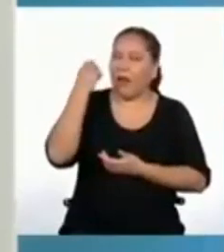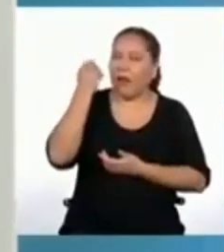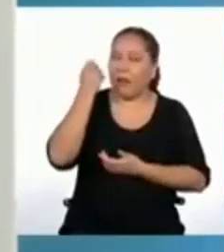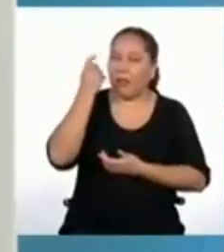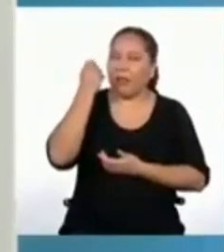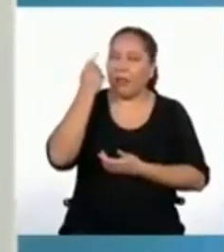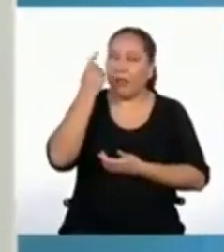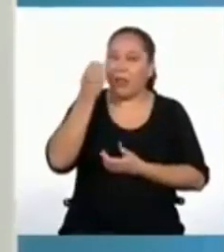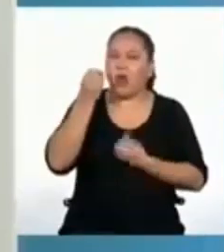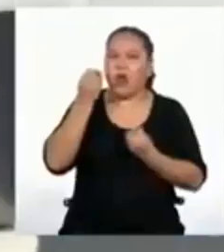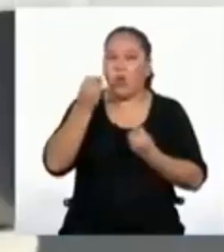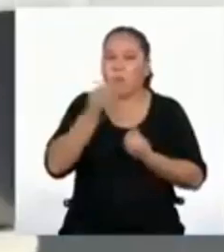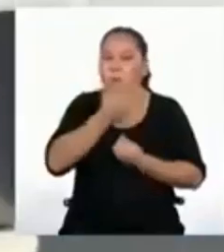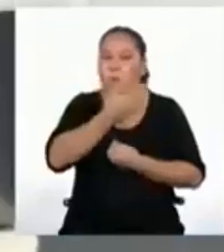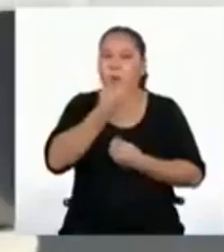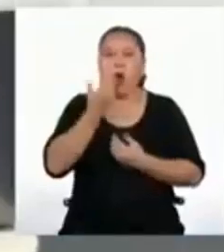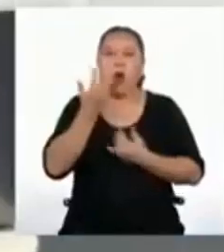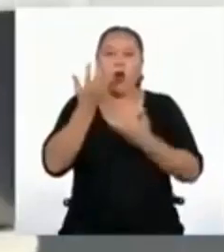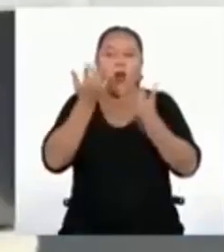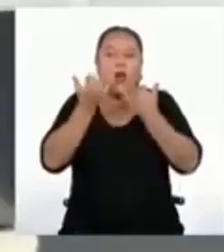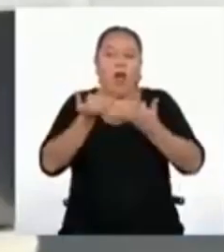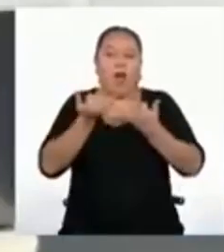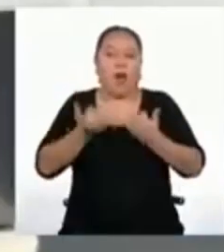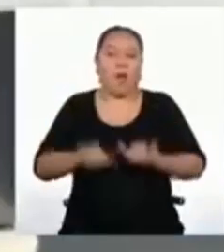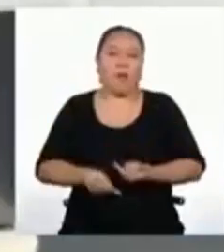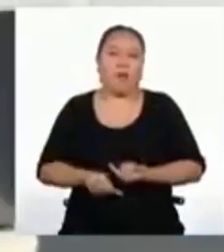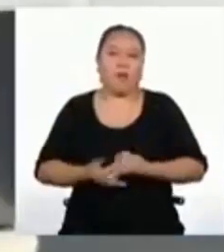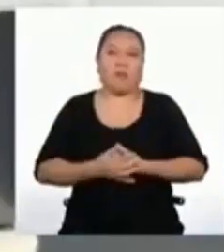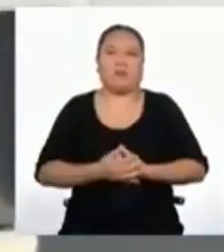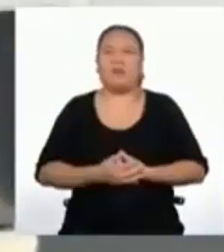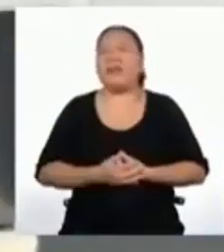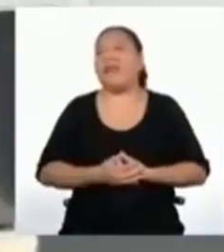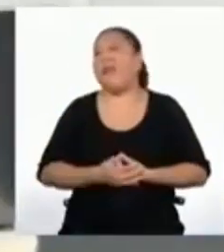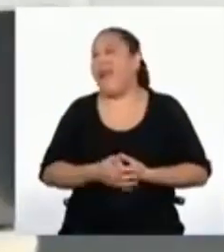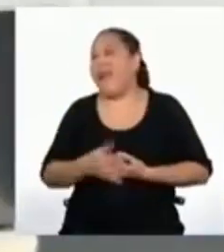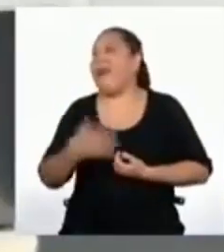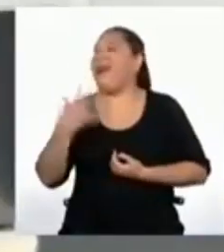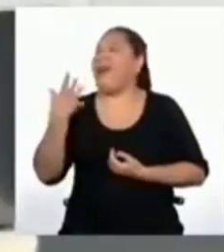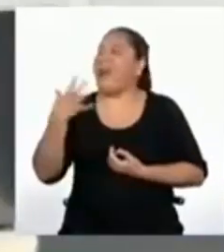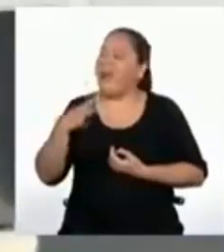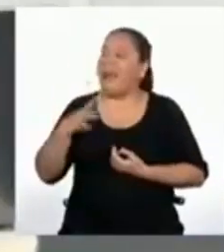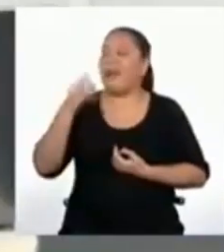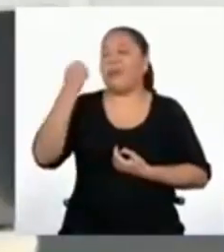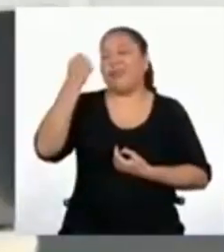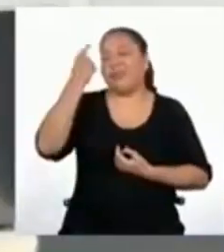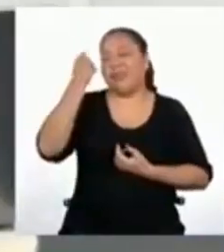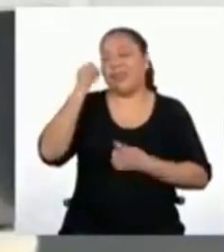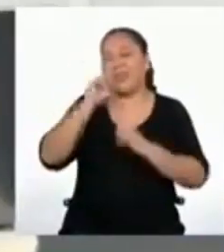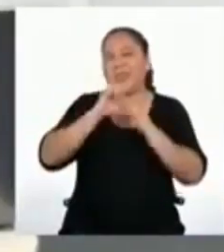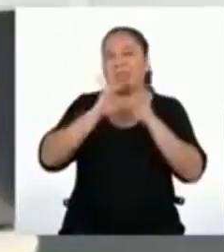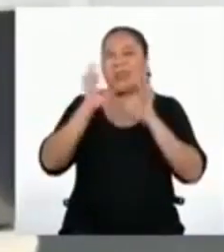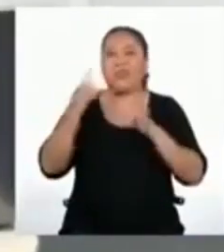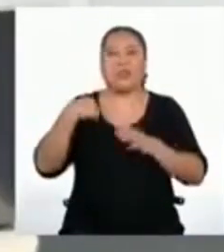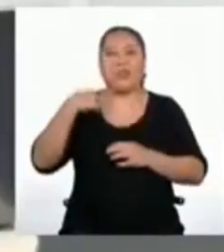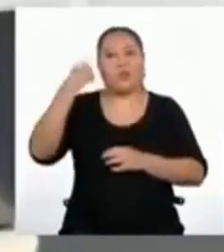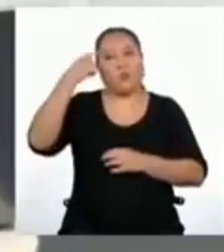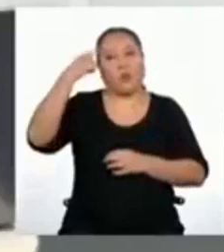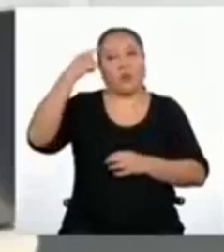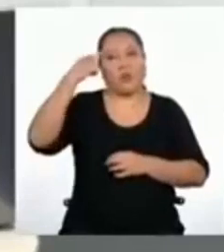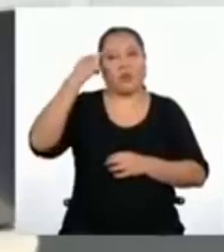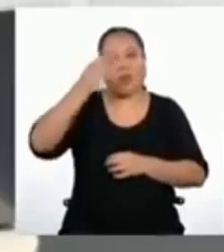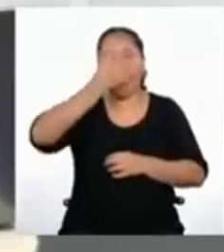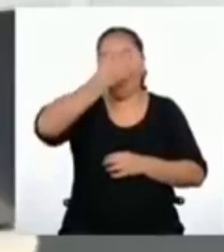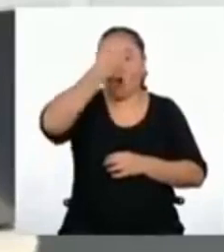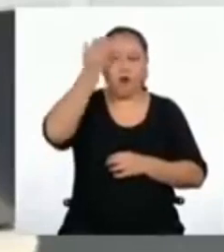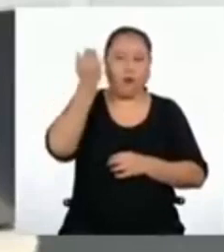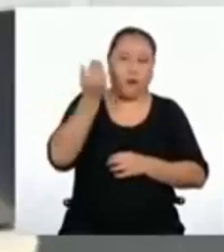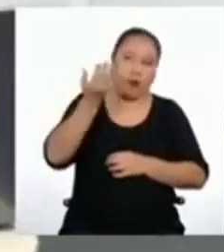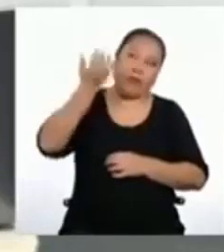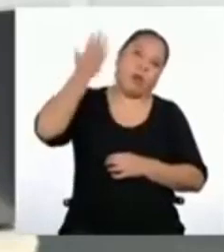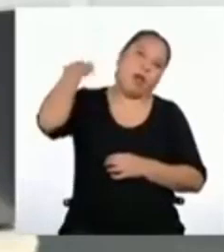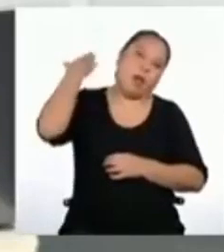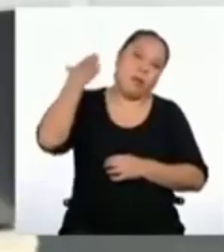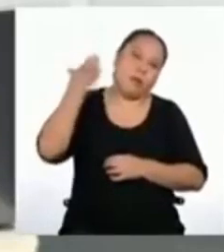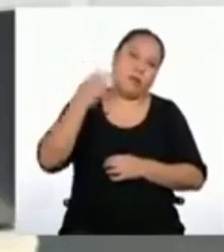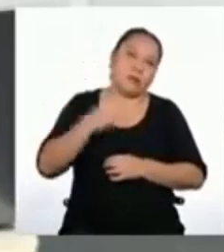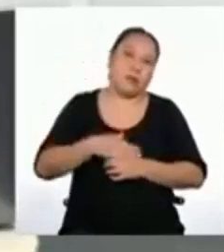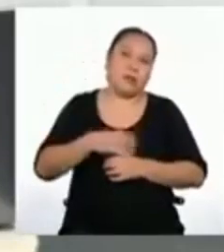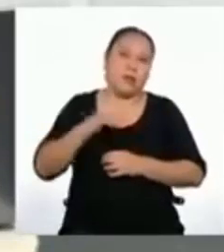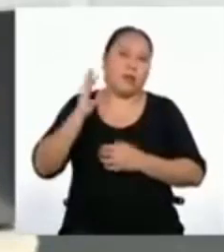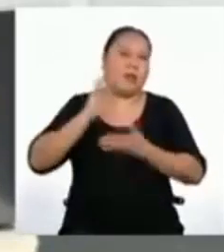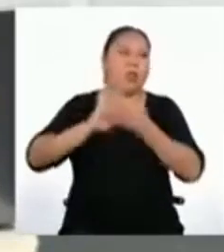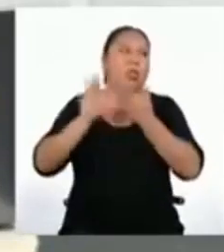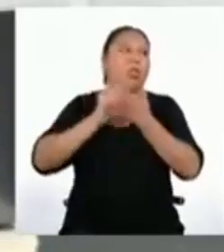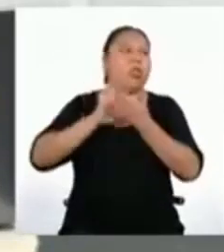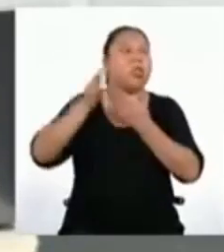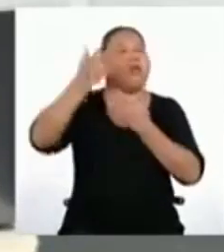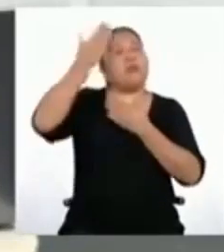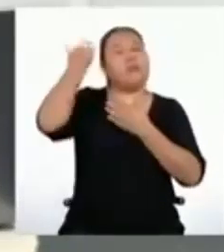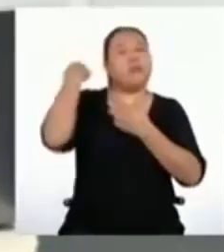mejorar en el presente. Ah, ya, ya queda claro. Yo pensé que había que olvidarnos de nuestro pasado y hacer